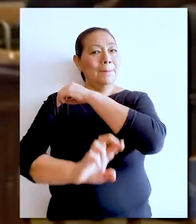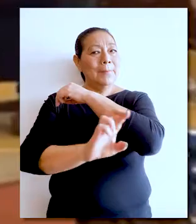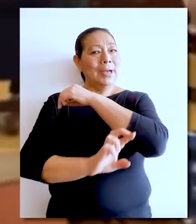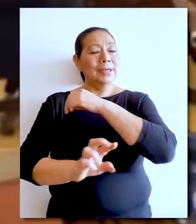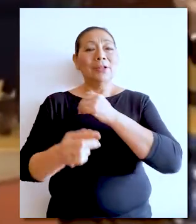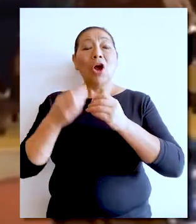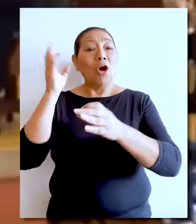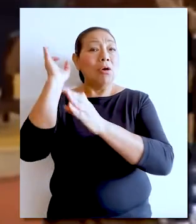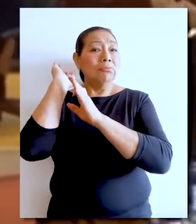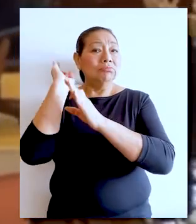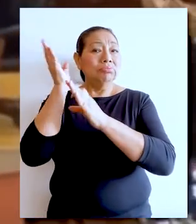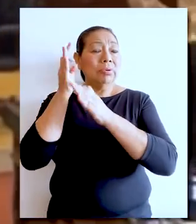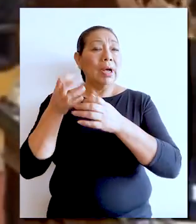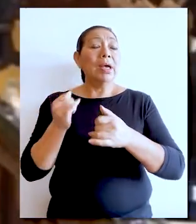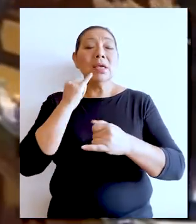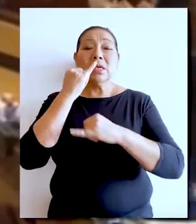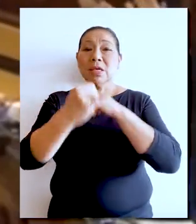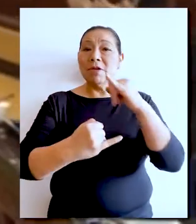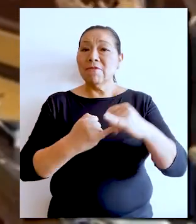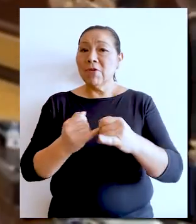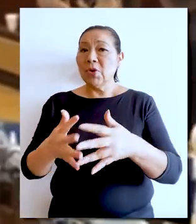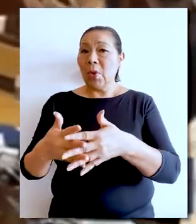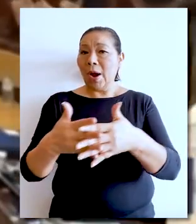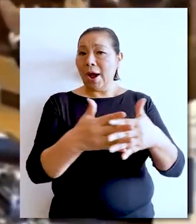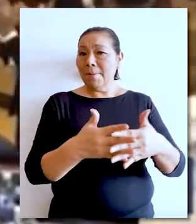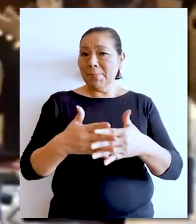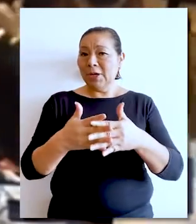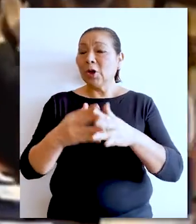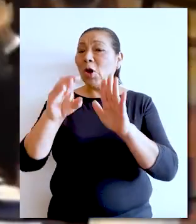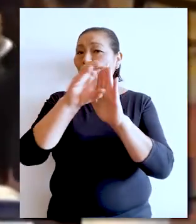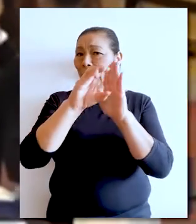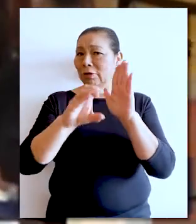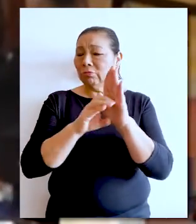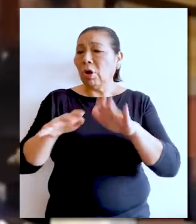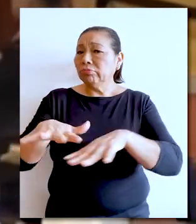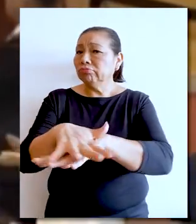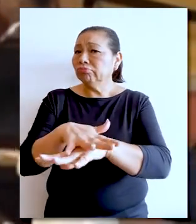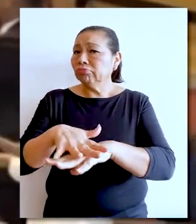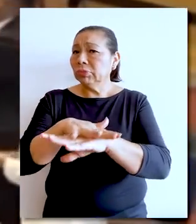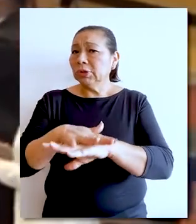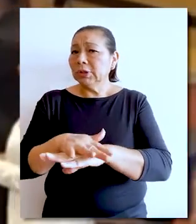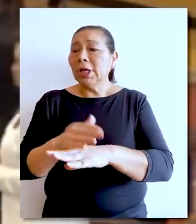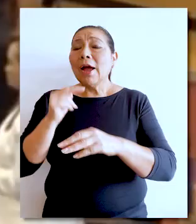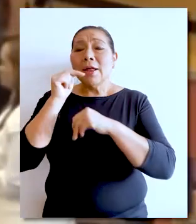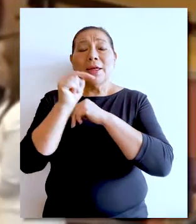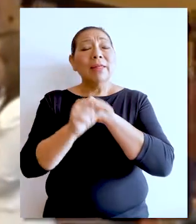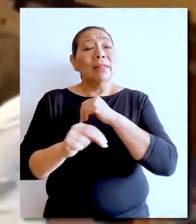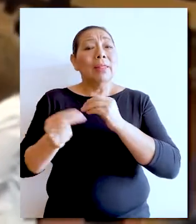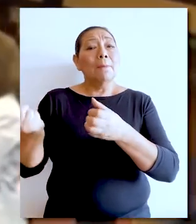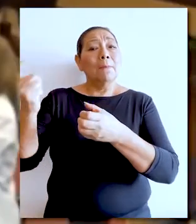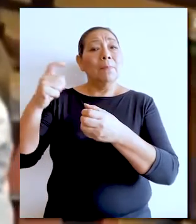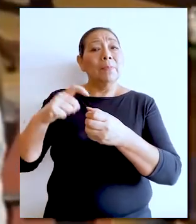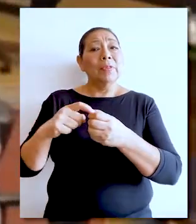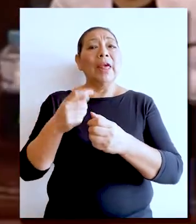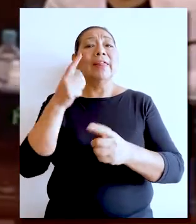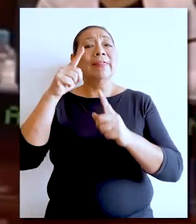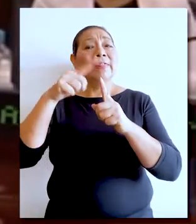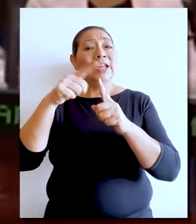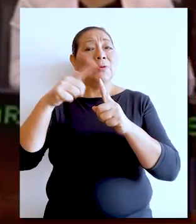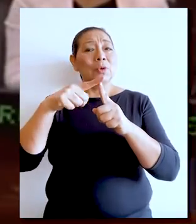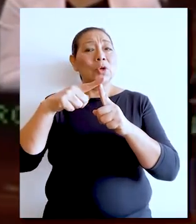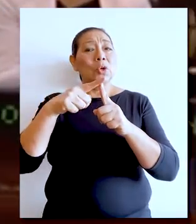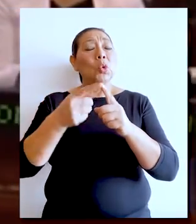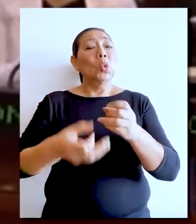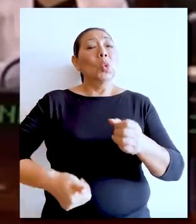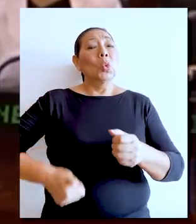Salvadoreña. La Conferencia Iberoamericana de Justicia Constitucional es una organización supranacional integrada